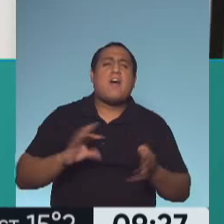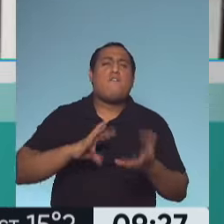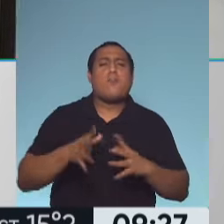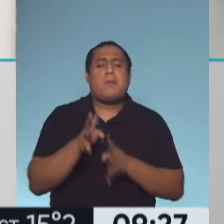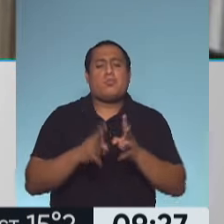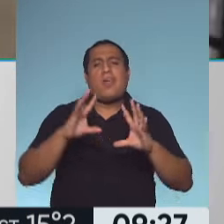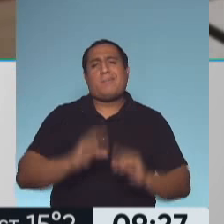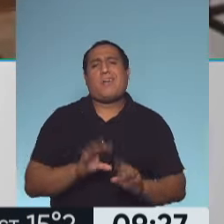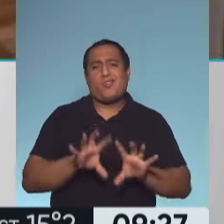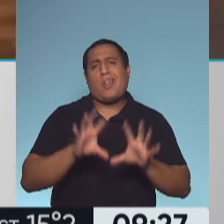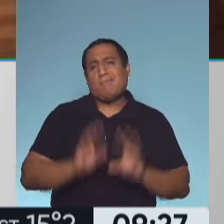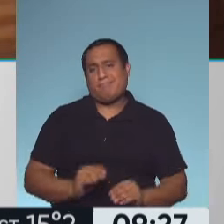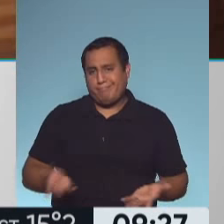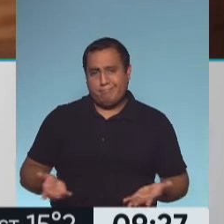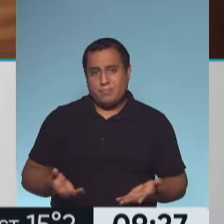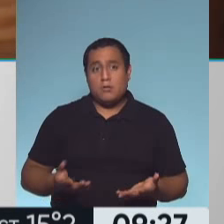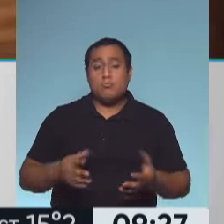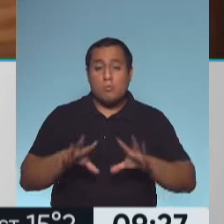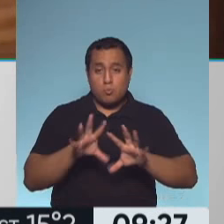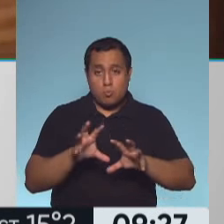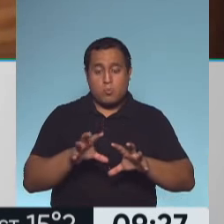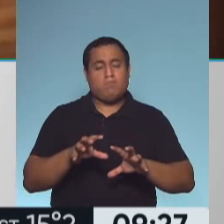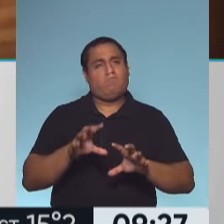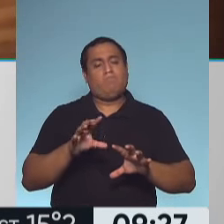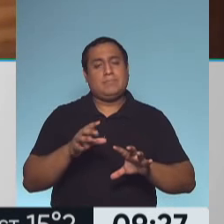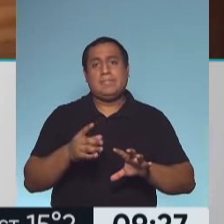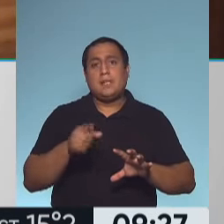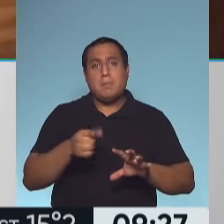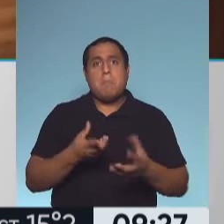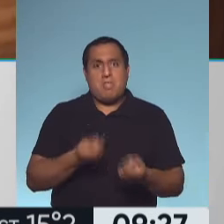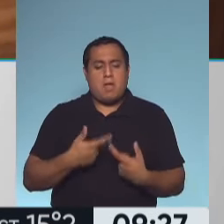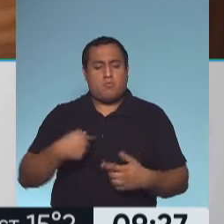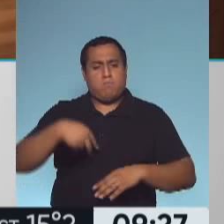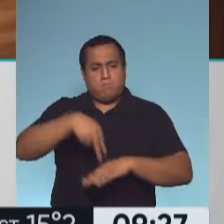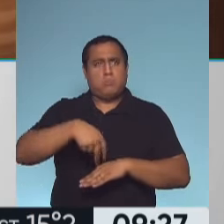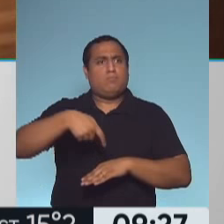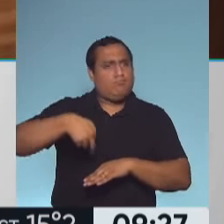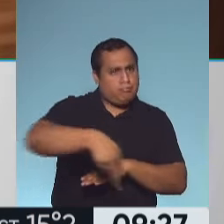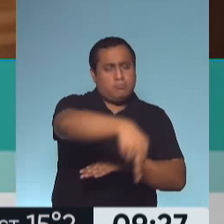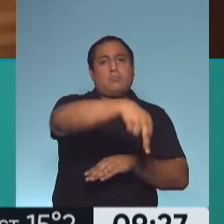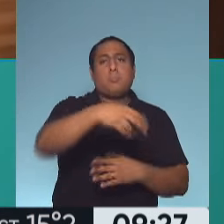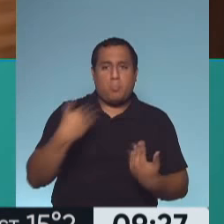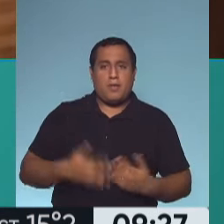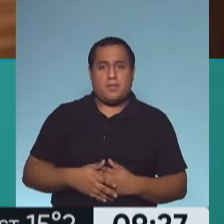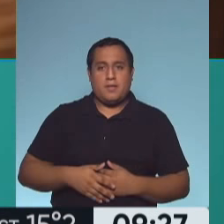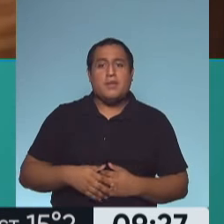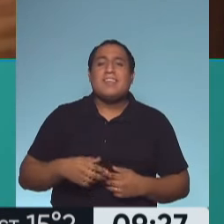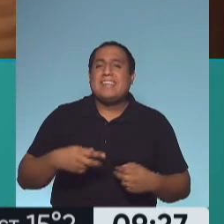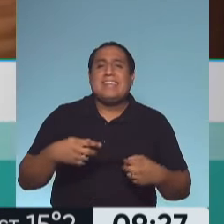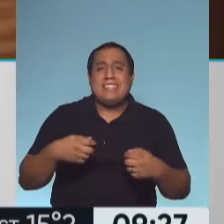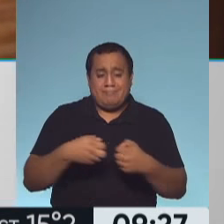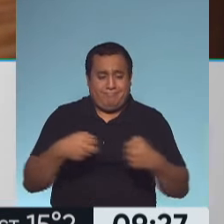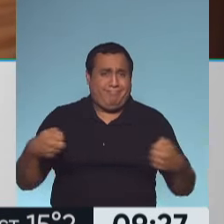piernas, el glúteo es el activador principal de toda la marcha del ser humano. Muy claro. Y estas banditas son tan